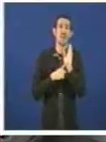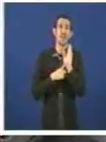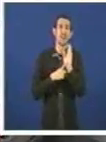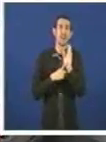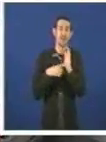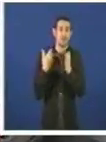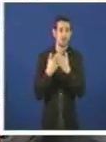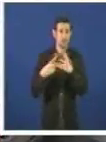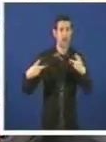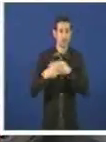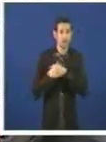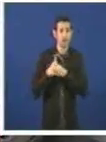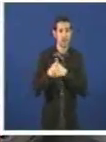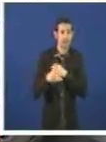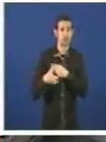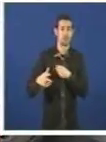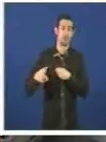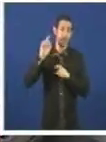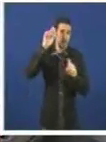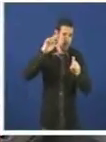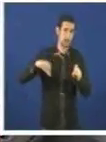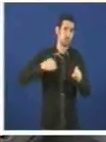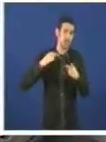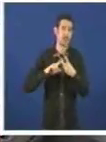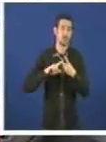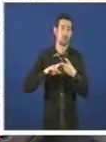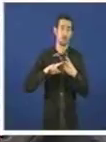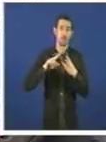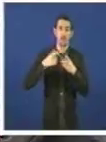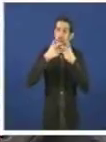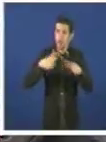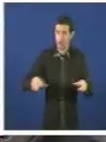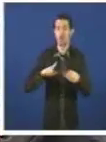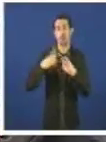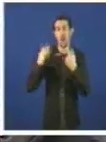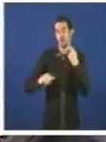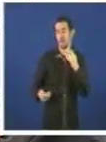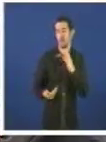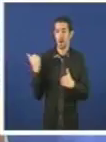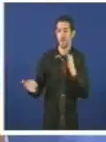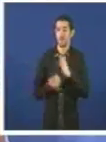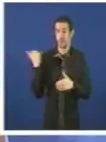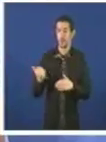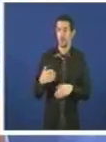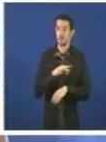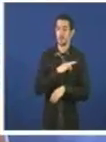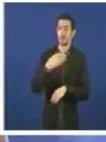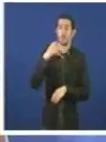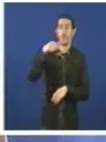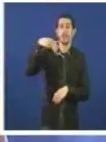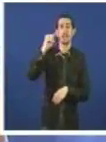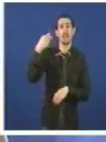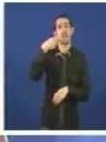recortes de dereitos educativos sanitarios e lingüísticos. O señor Benigno López non pode ser o valedor do povo.